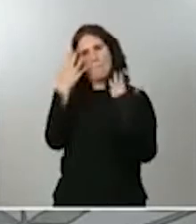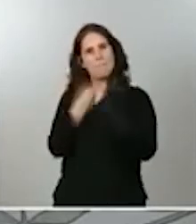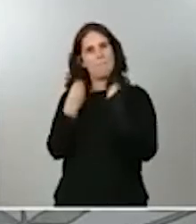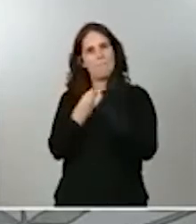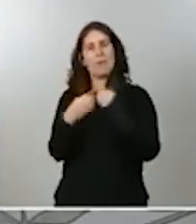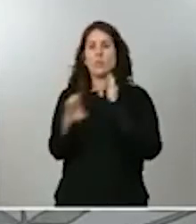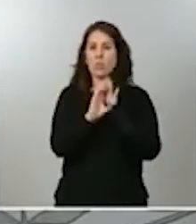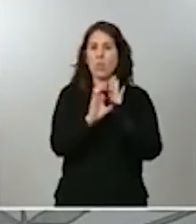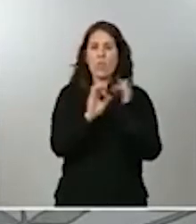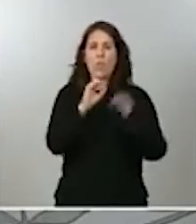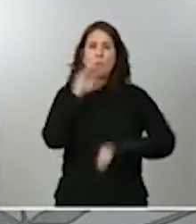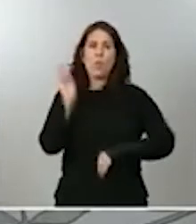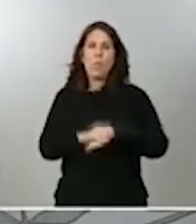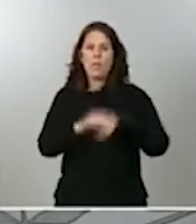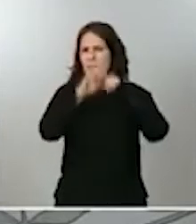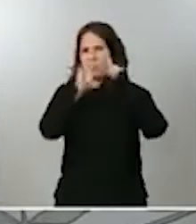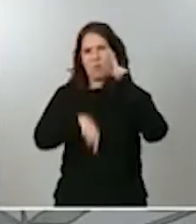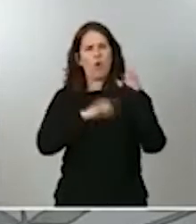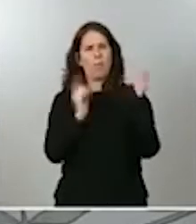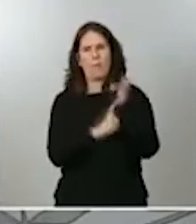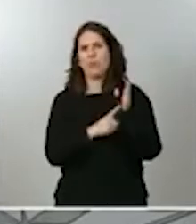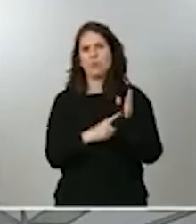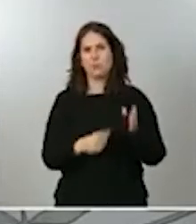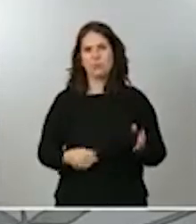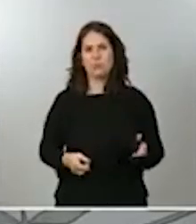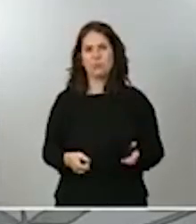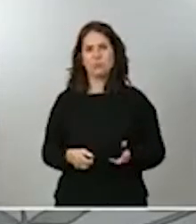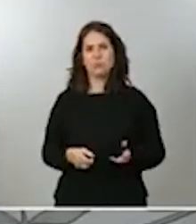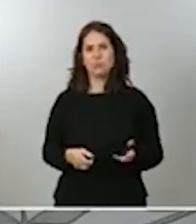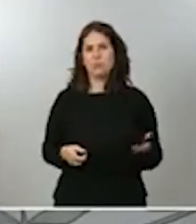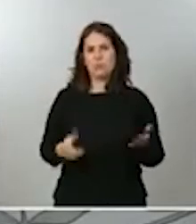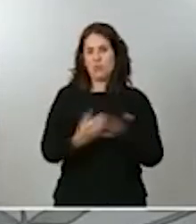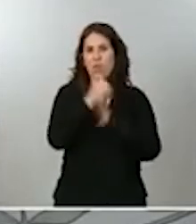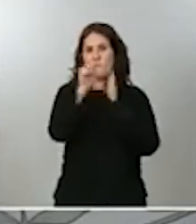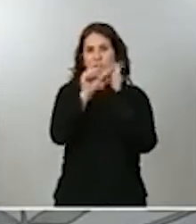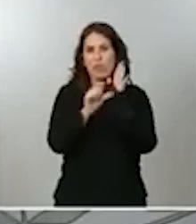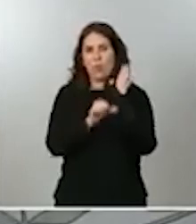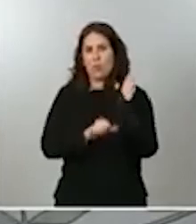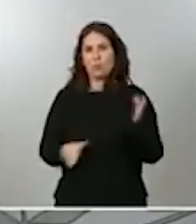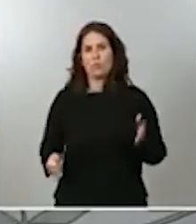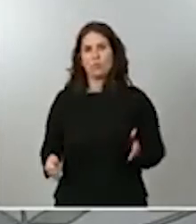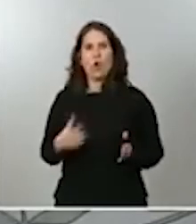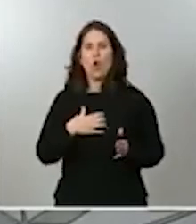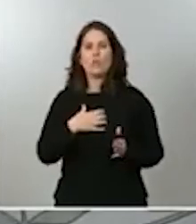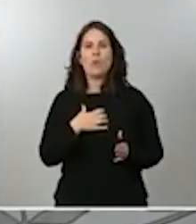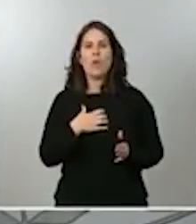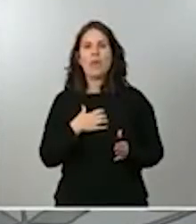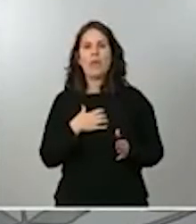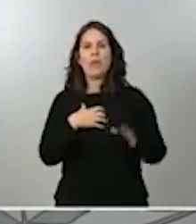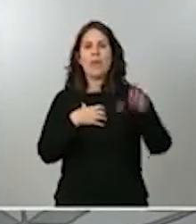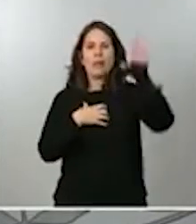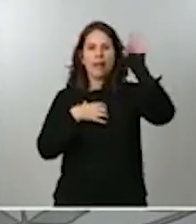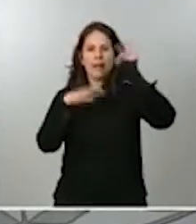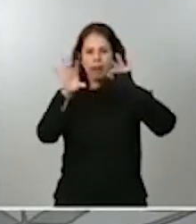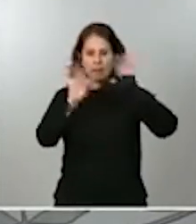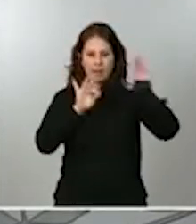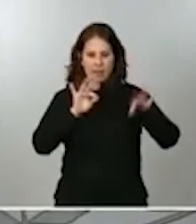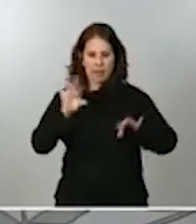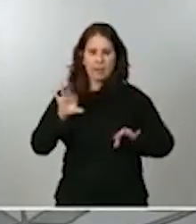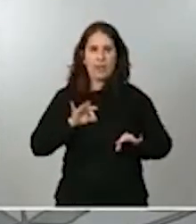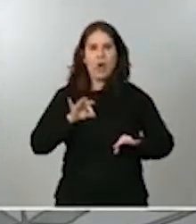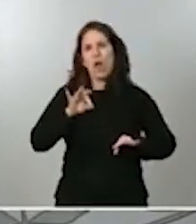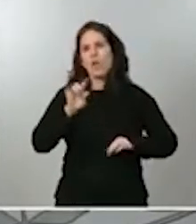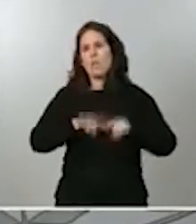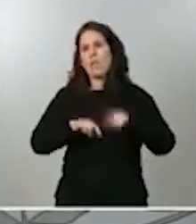a la zeta en todos sus preceptos, en todos sus artículos. No se puede ejercer de constitucionalista a rato y, por tanto,